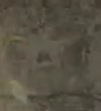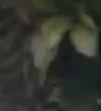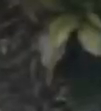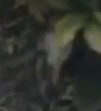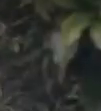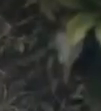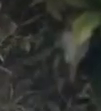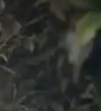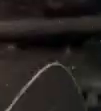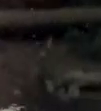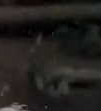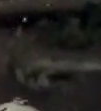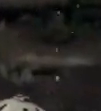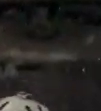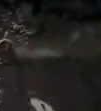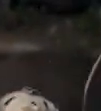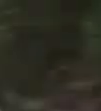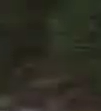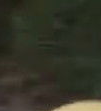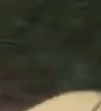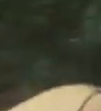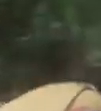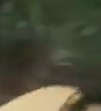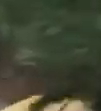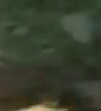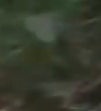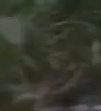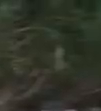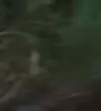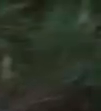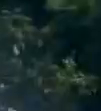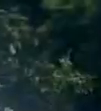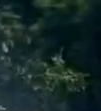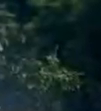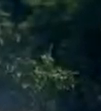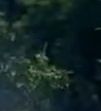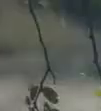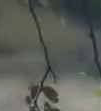Vamos juntos y dispuestos a entregar todo.